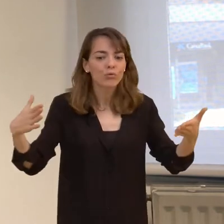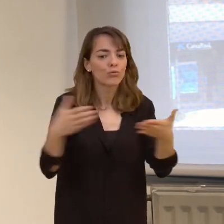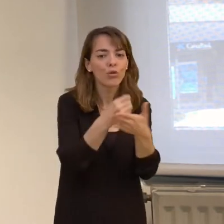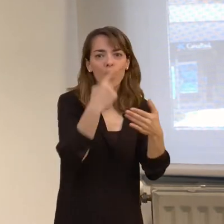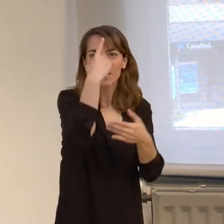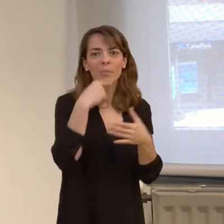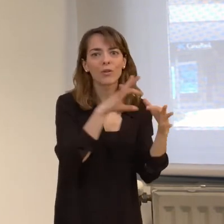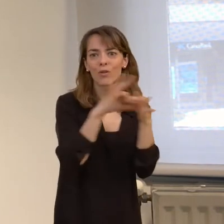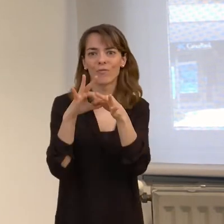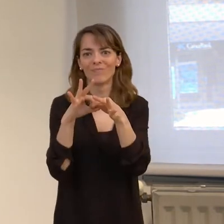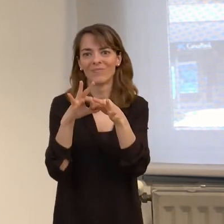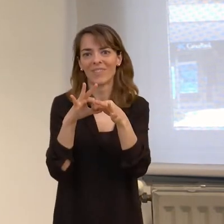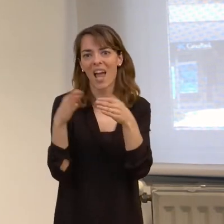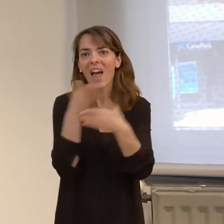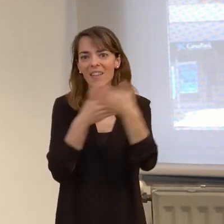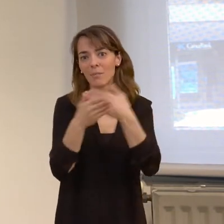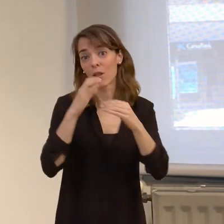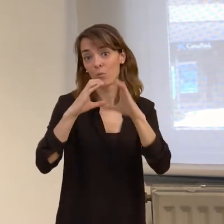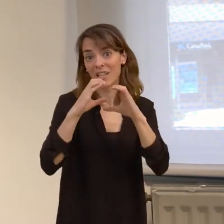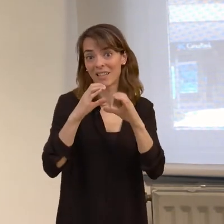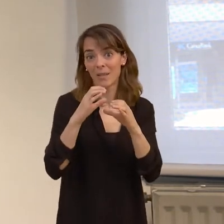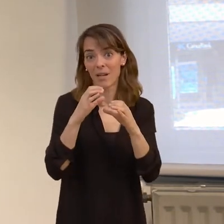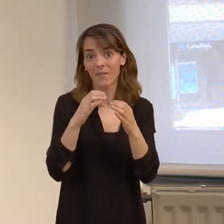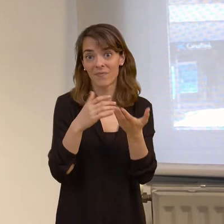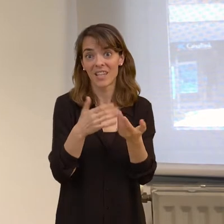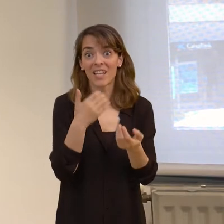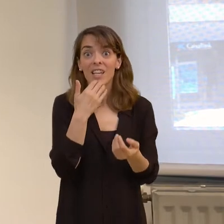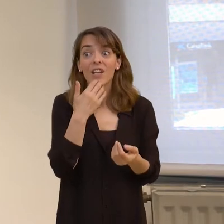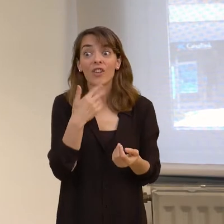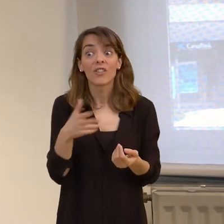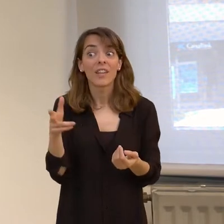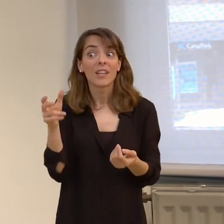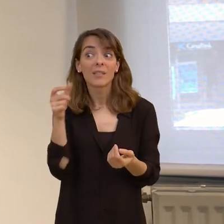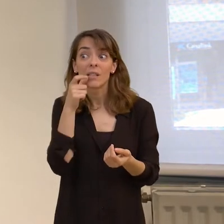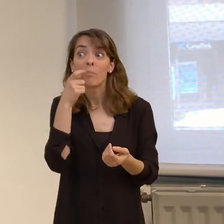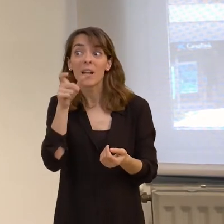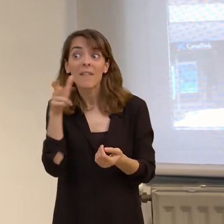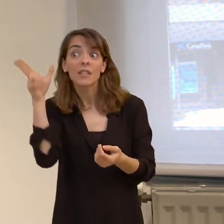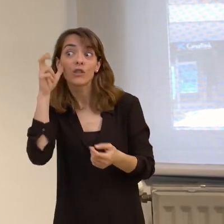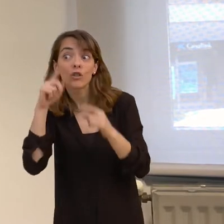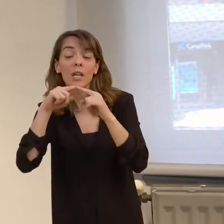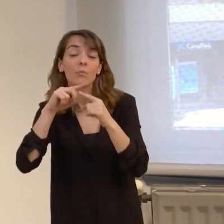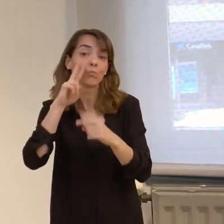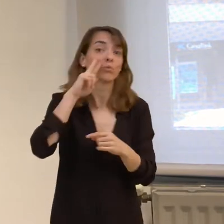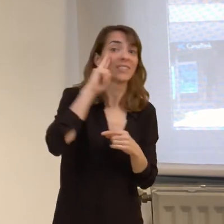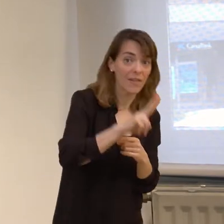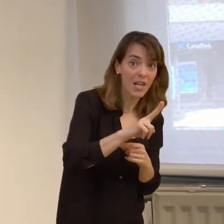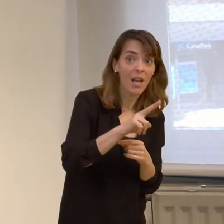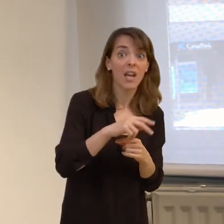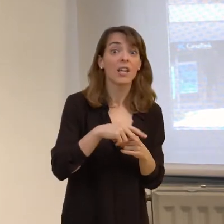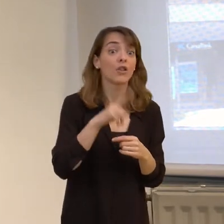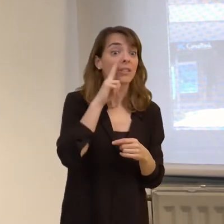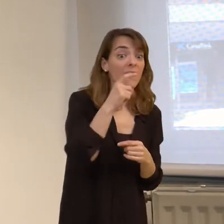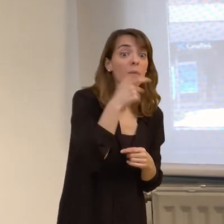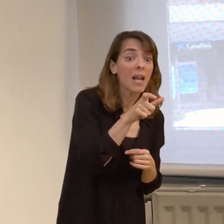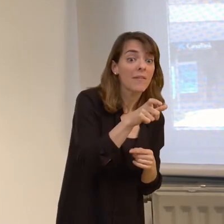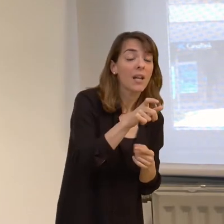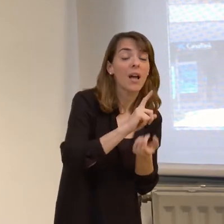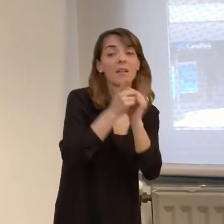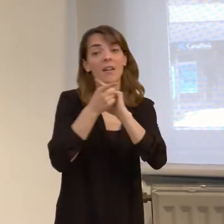accesibilidad comunicativa. decir, donde se oye la palabra, pues que se vea donde se ve esa palabra, pues que se oiga.